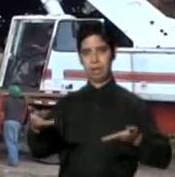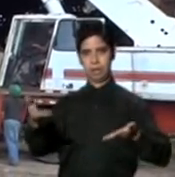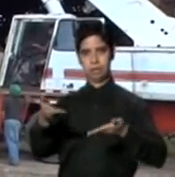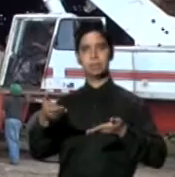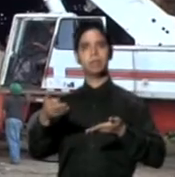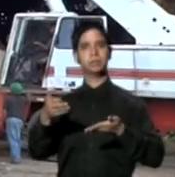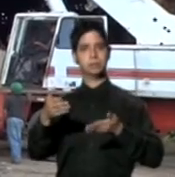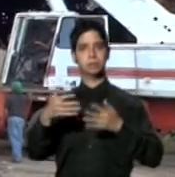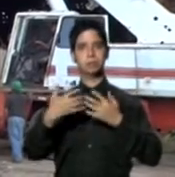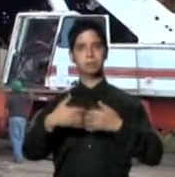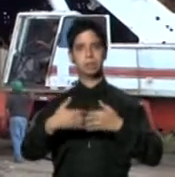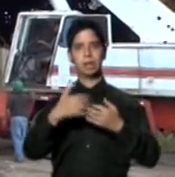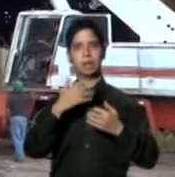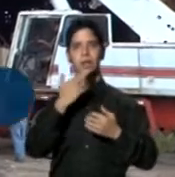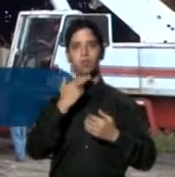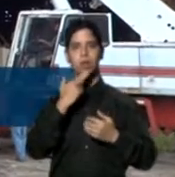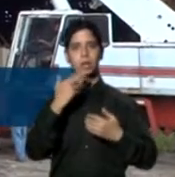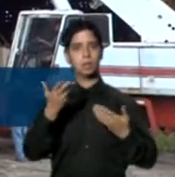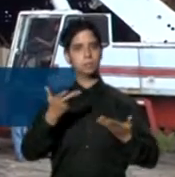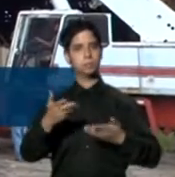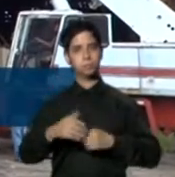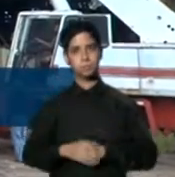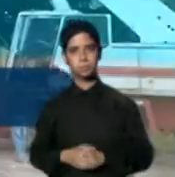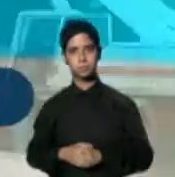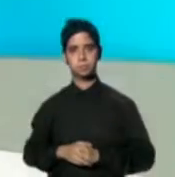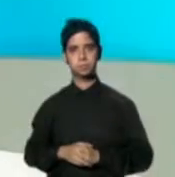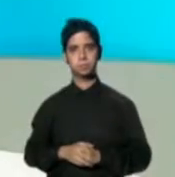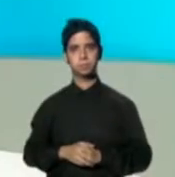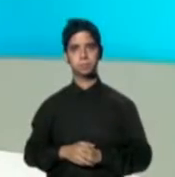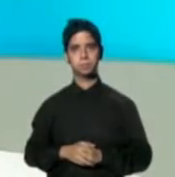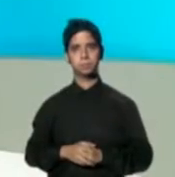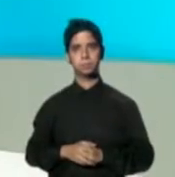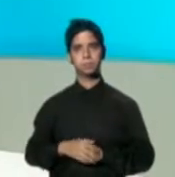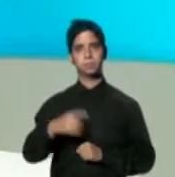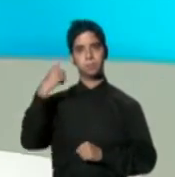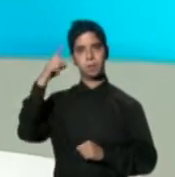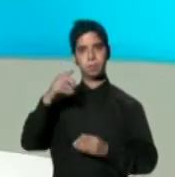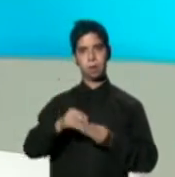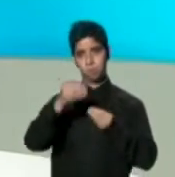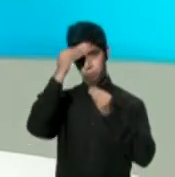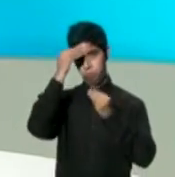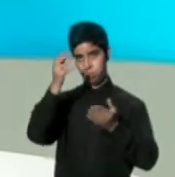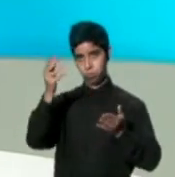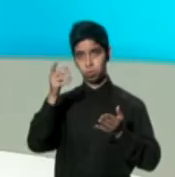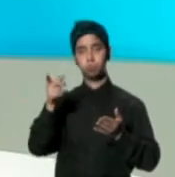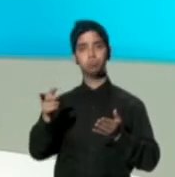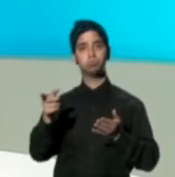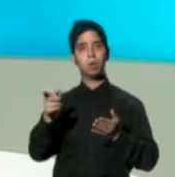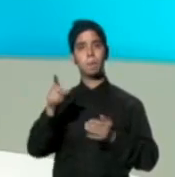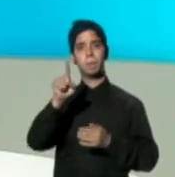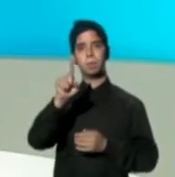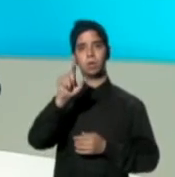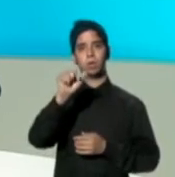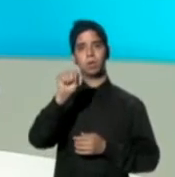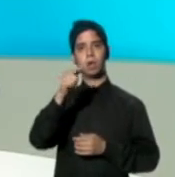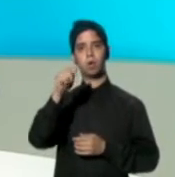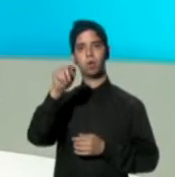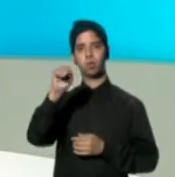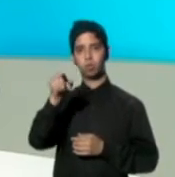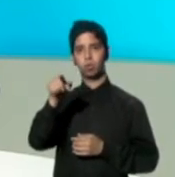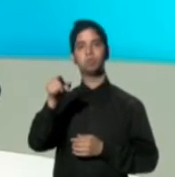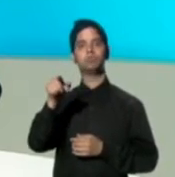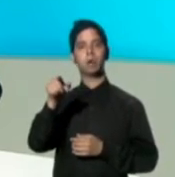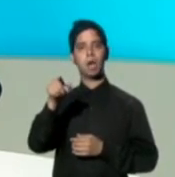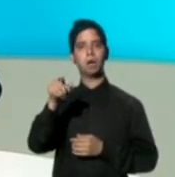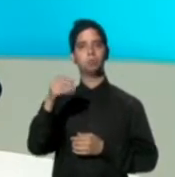José Alberto Irizarry, Noticias 24-7. Pasando a otros temas, a partir del 1 de agosto el municipio de Mayagüez será